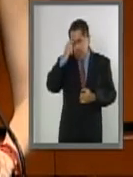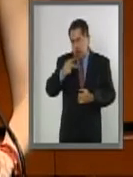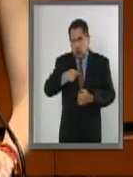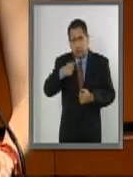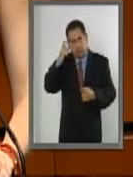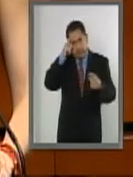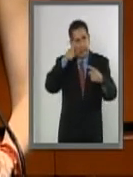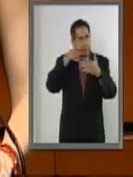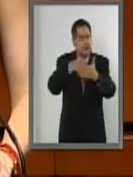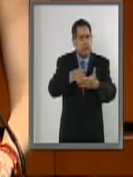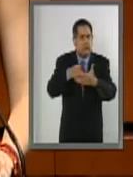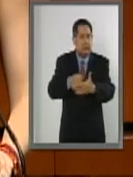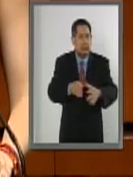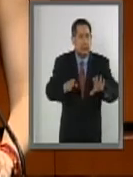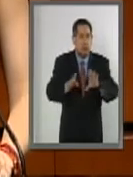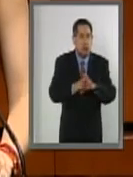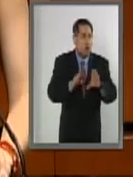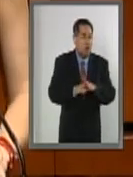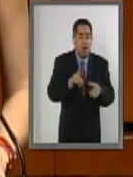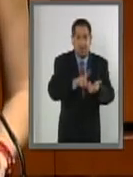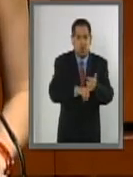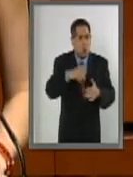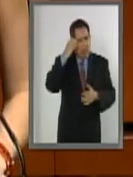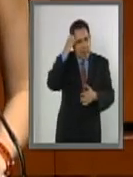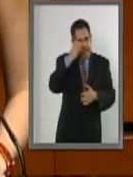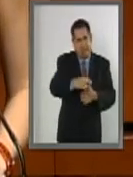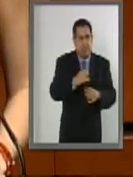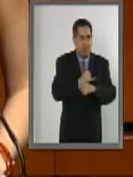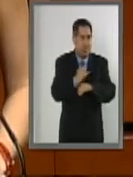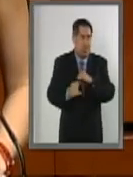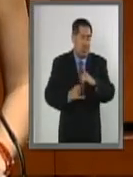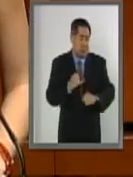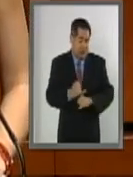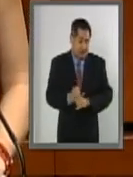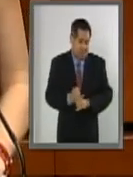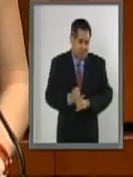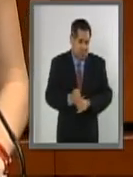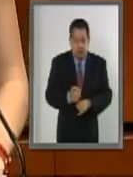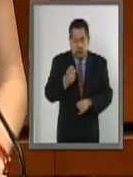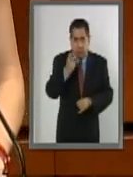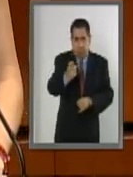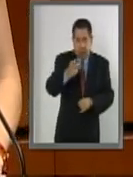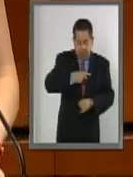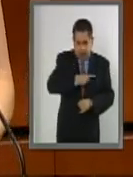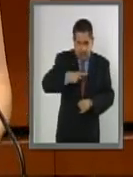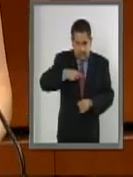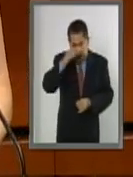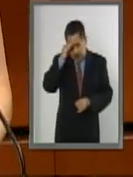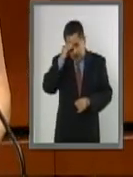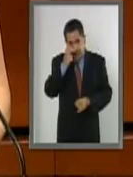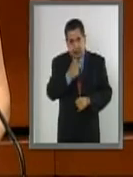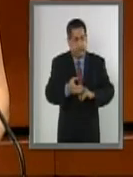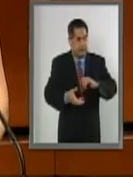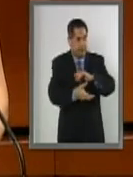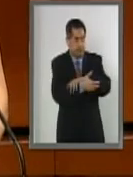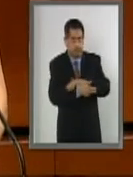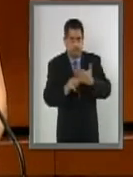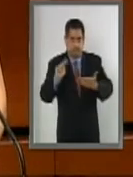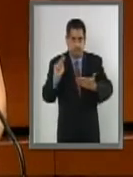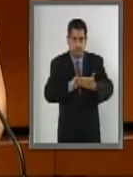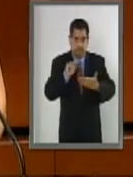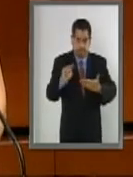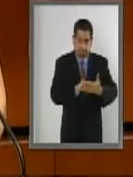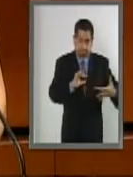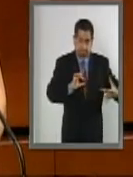desafíos en materia de crímenes transnacionales. Es por ello que debemos destacar que este acuerdo permitirá que la